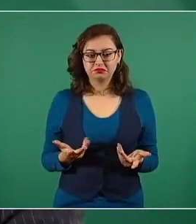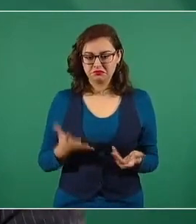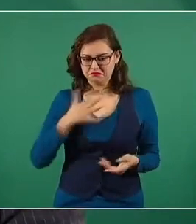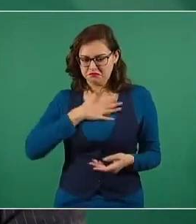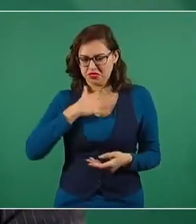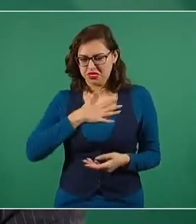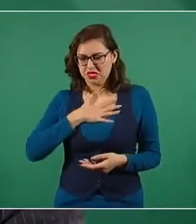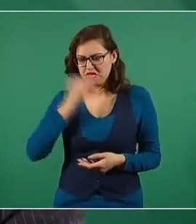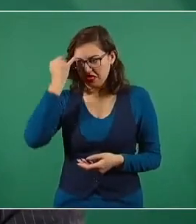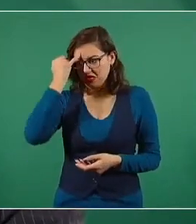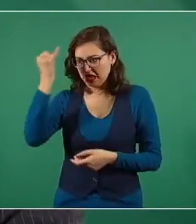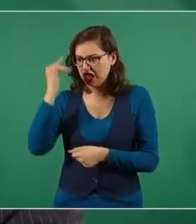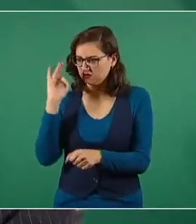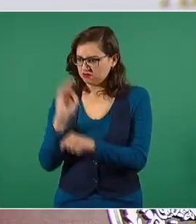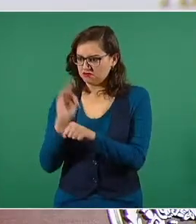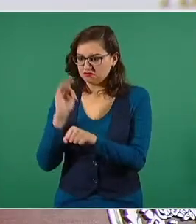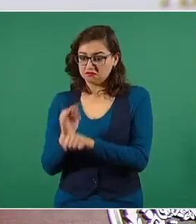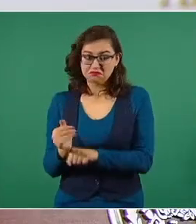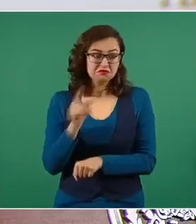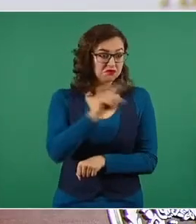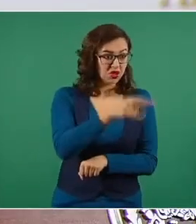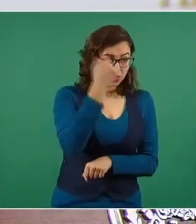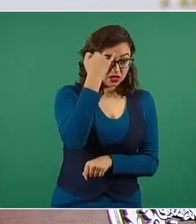sus ideales.